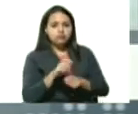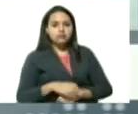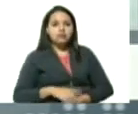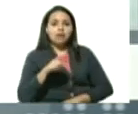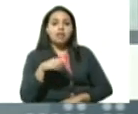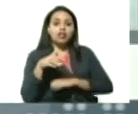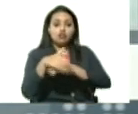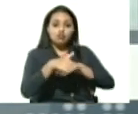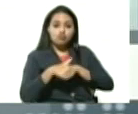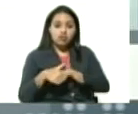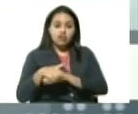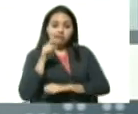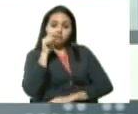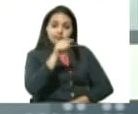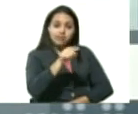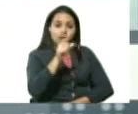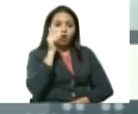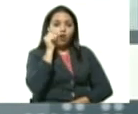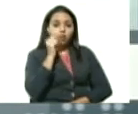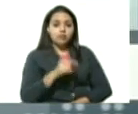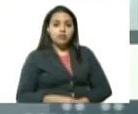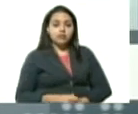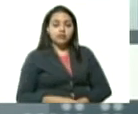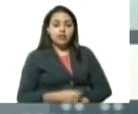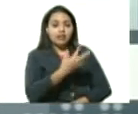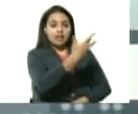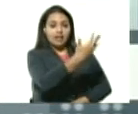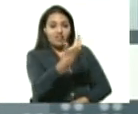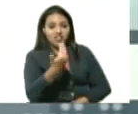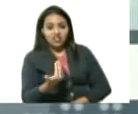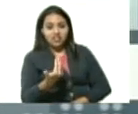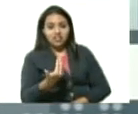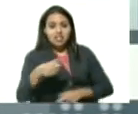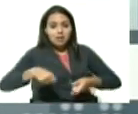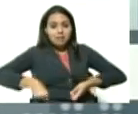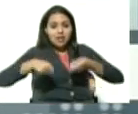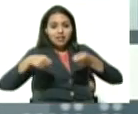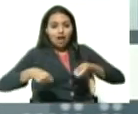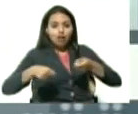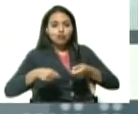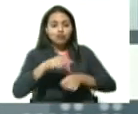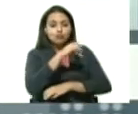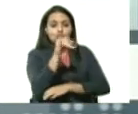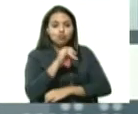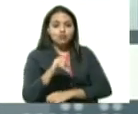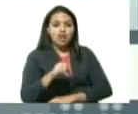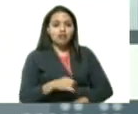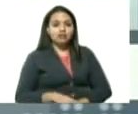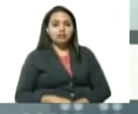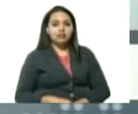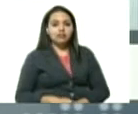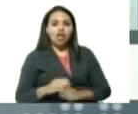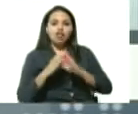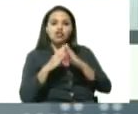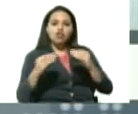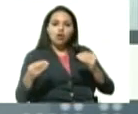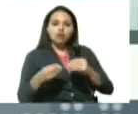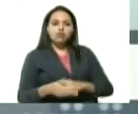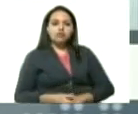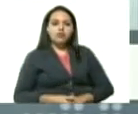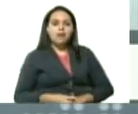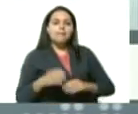Trujillo este caso se deriva del foco del mercado de las pulgas del estado Zulia todo lo que es el eje